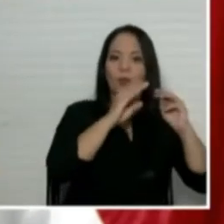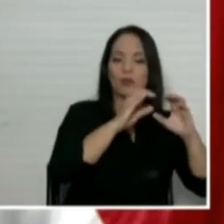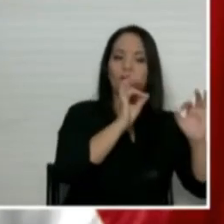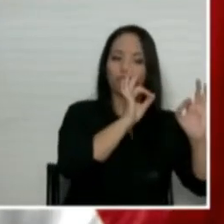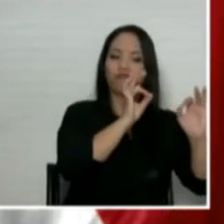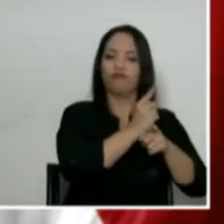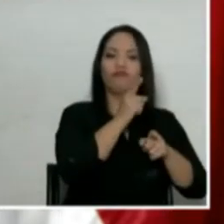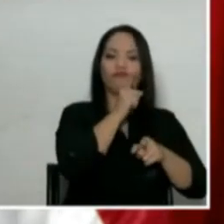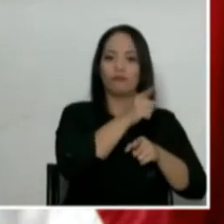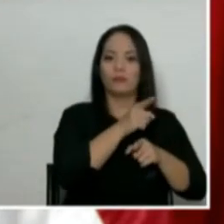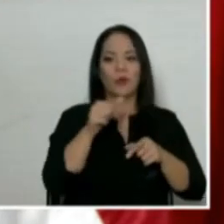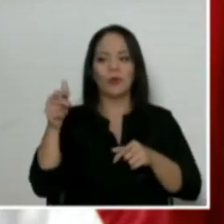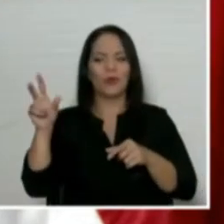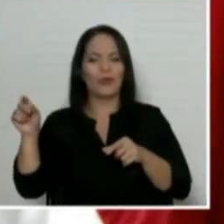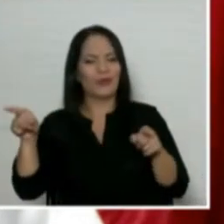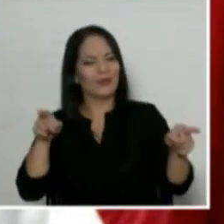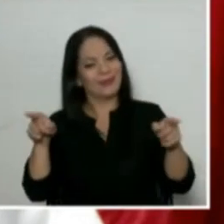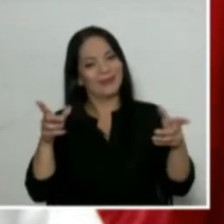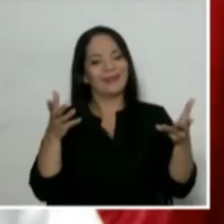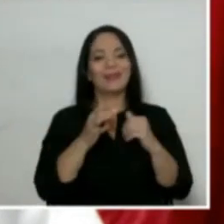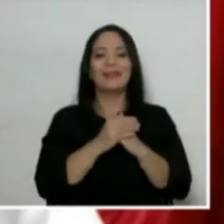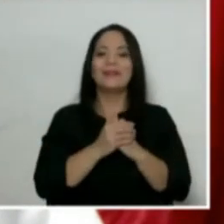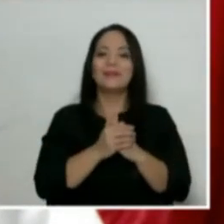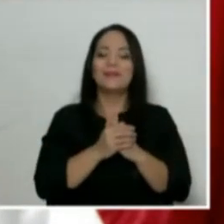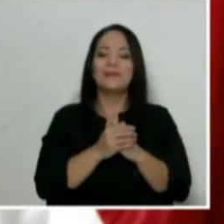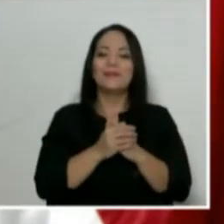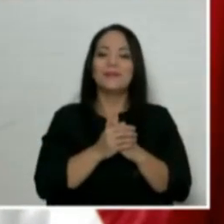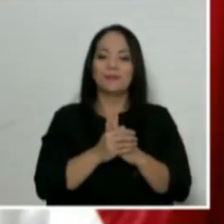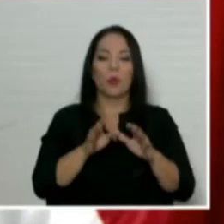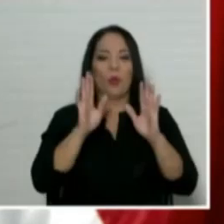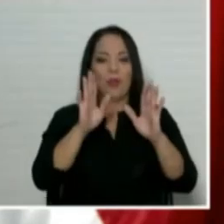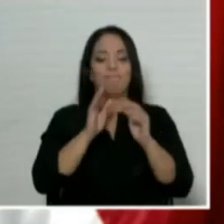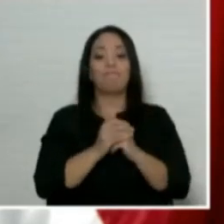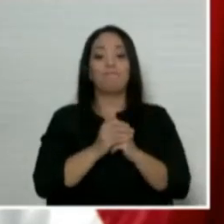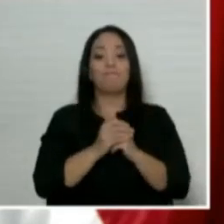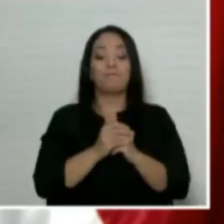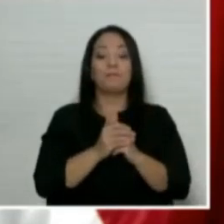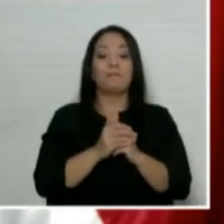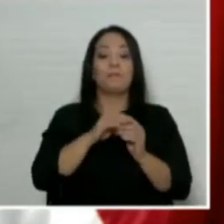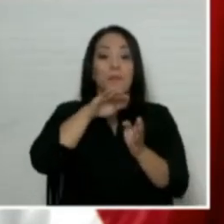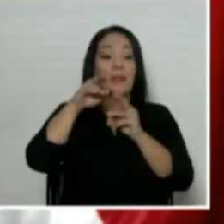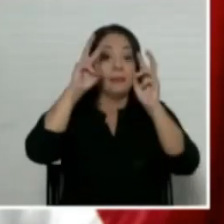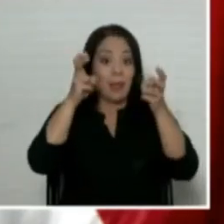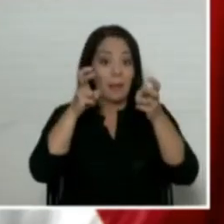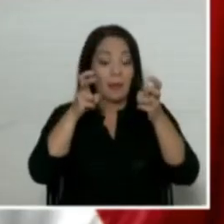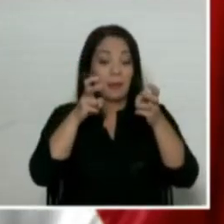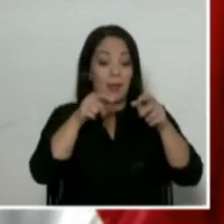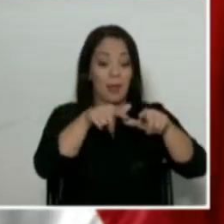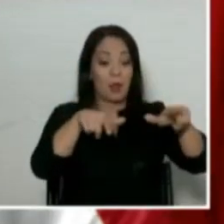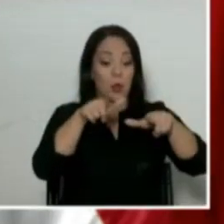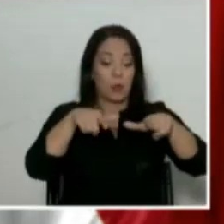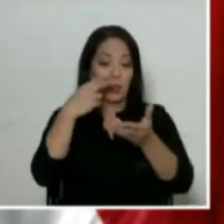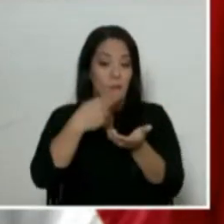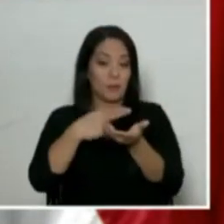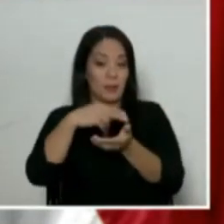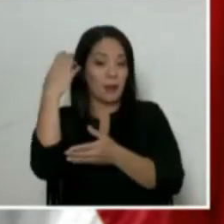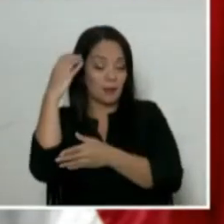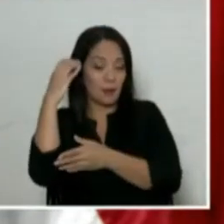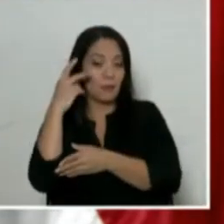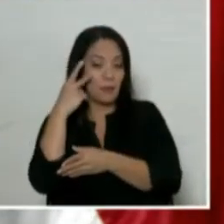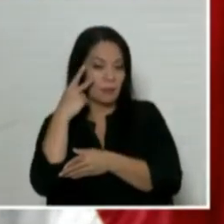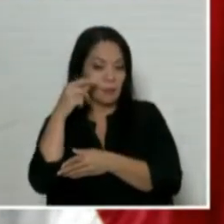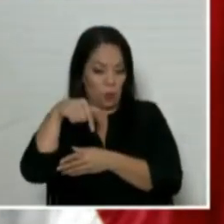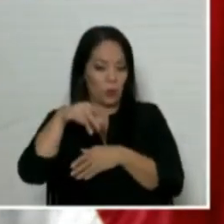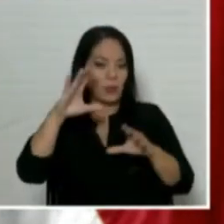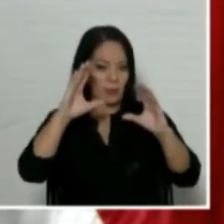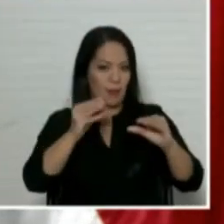parte financiera. La parte de estos lotes, dense cuenta de que hay, cuando lo suban esta